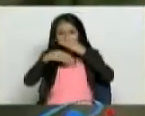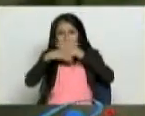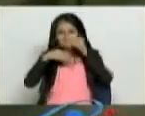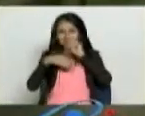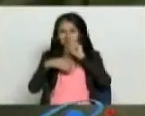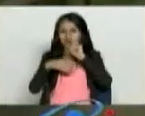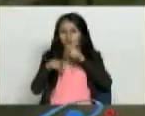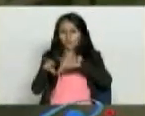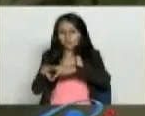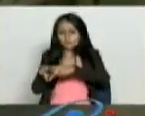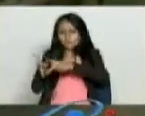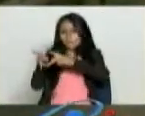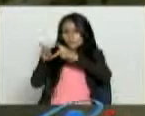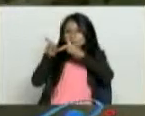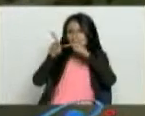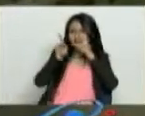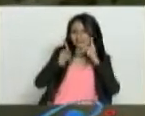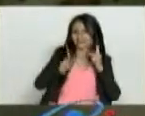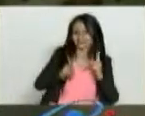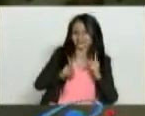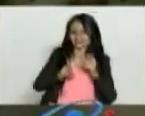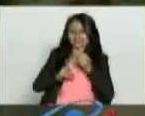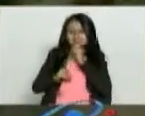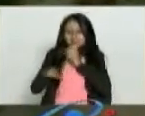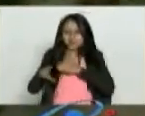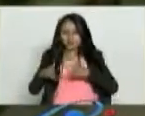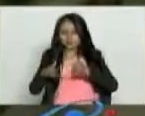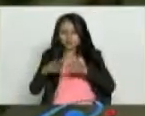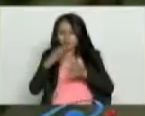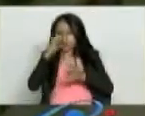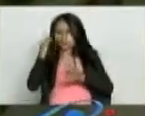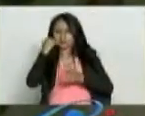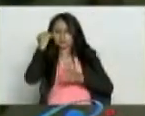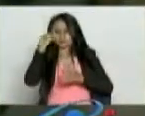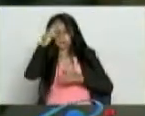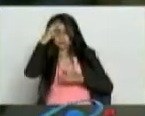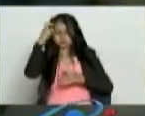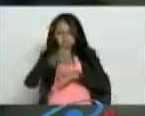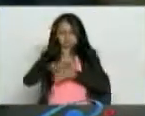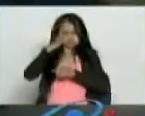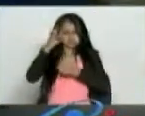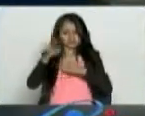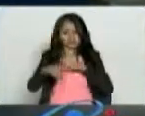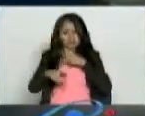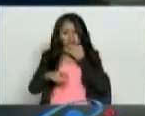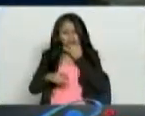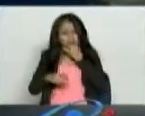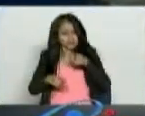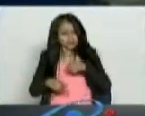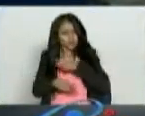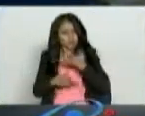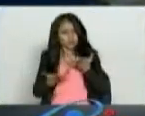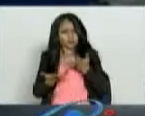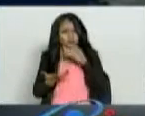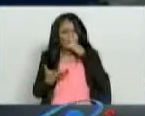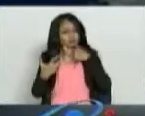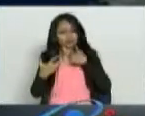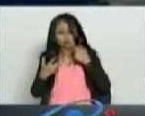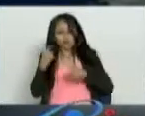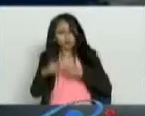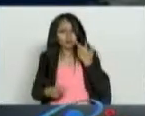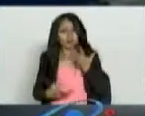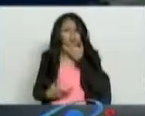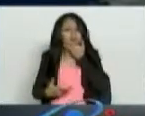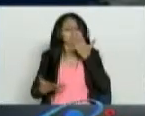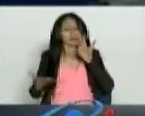dos casas. Cuando el hombre regresó, se puso furioso. Se paró sobre el puente y reclamó al carpintero, esto no es lo que le pedí.